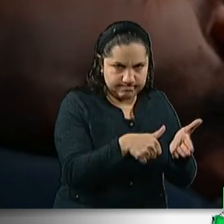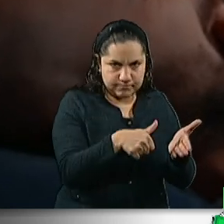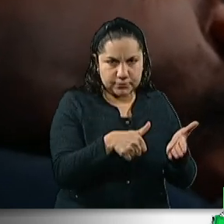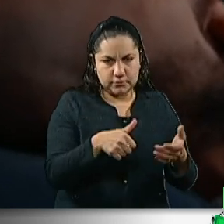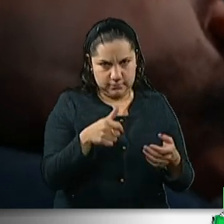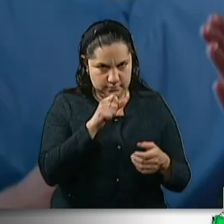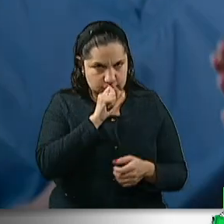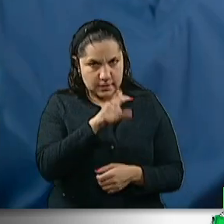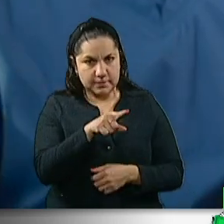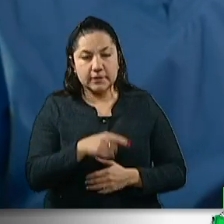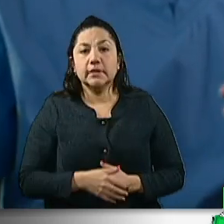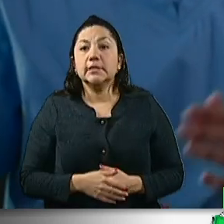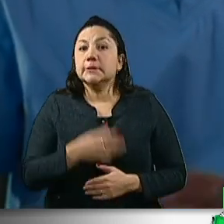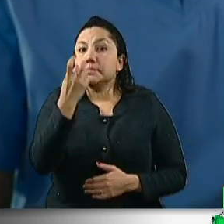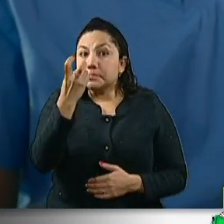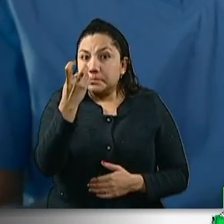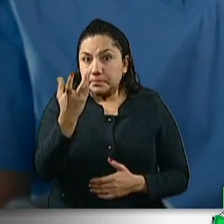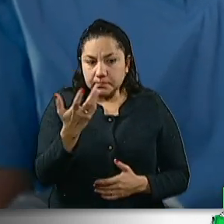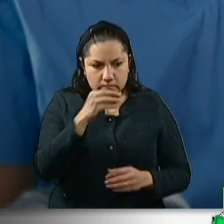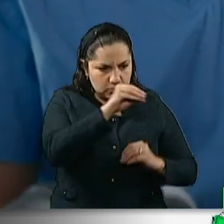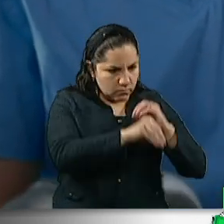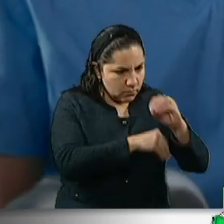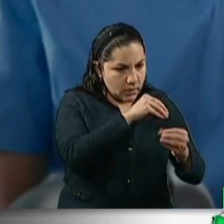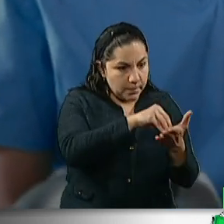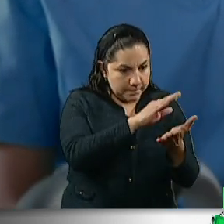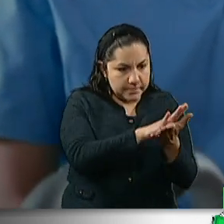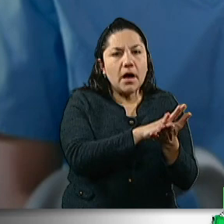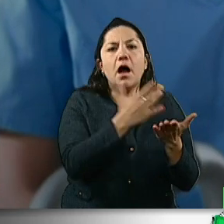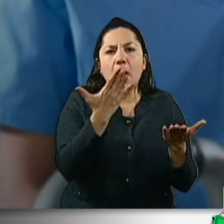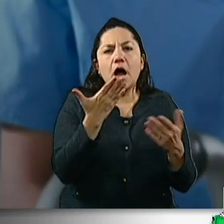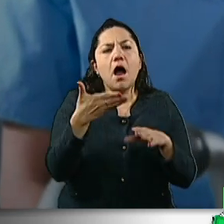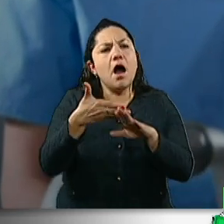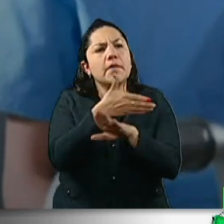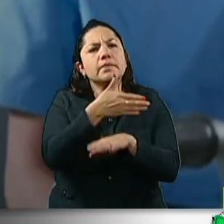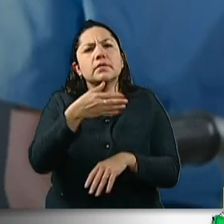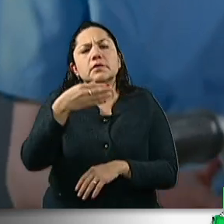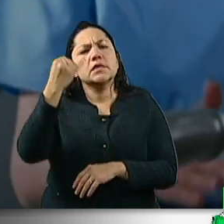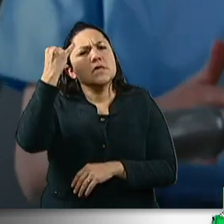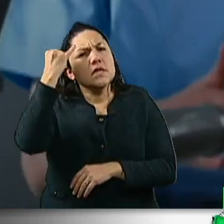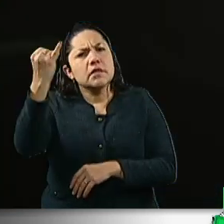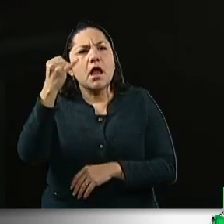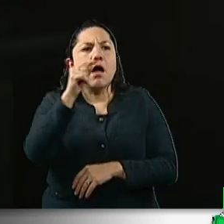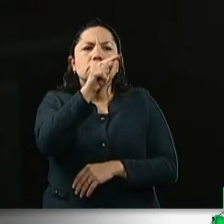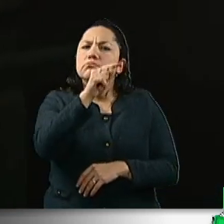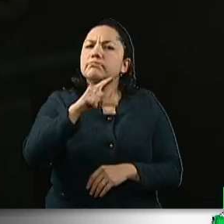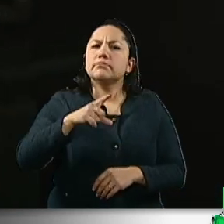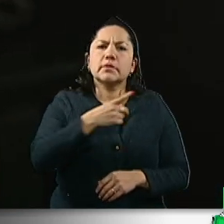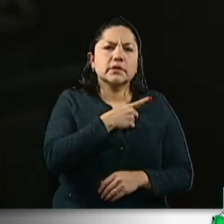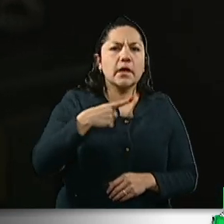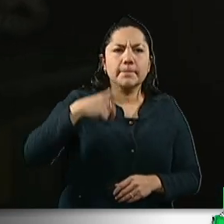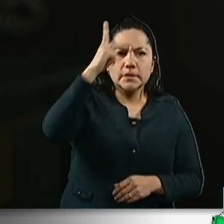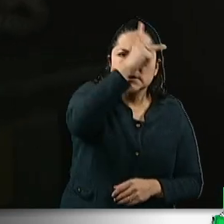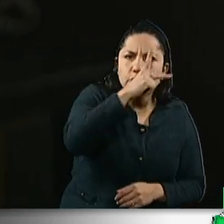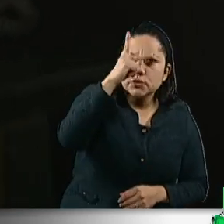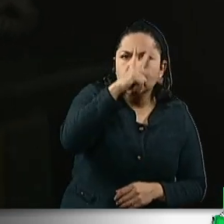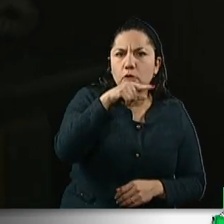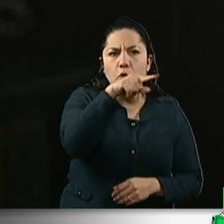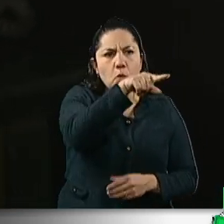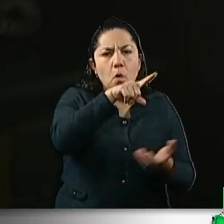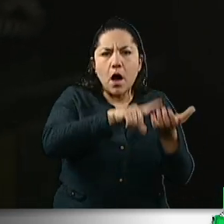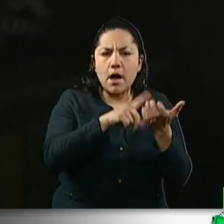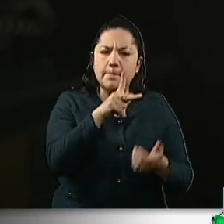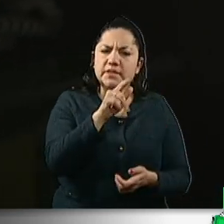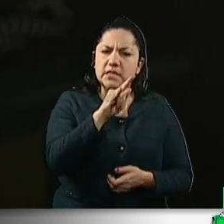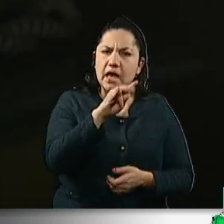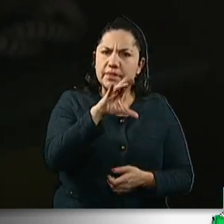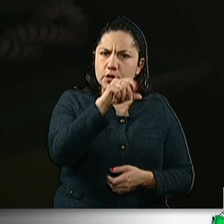vez en el país, se dejó de lado el modelo psiquiátrico para reconocer que la atención a la salud mental debe ser universal y apegada a los